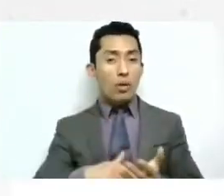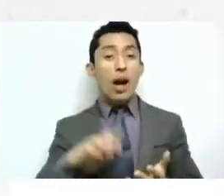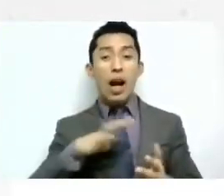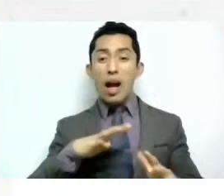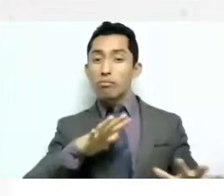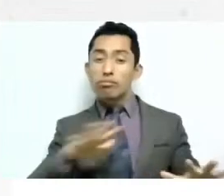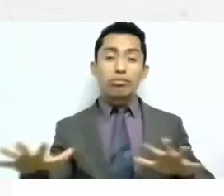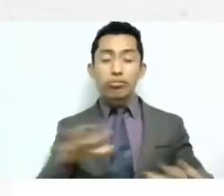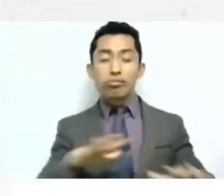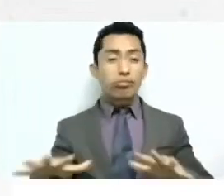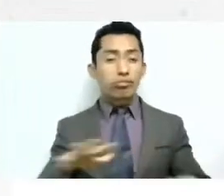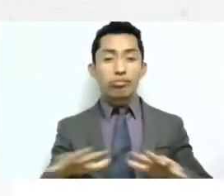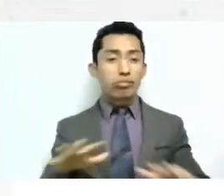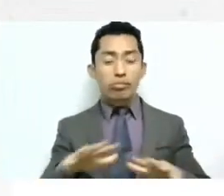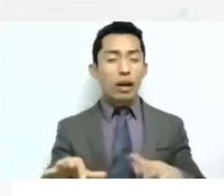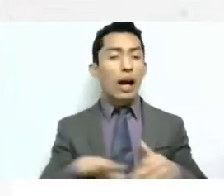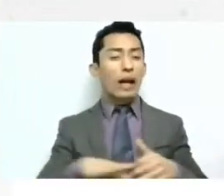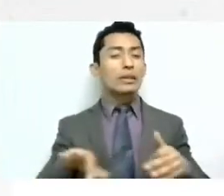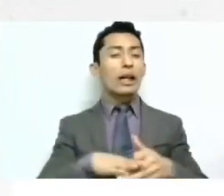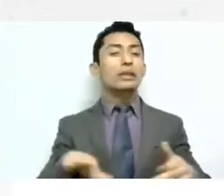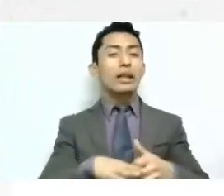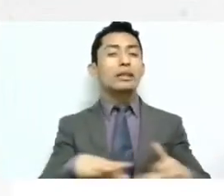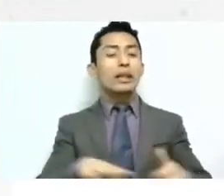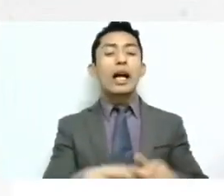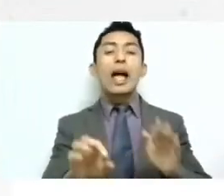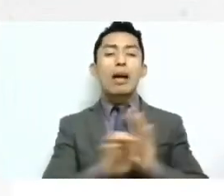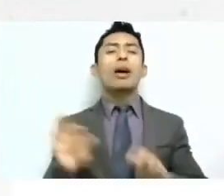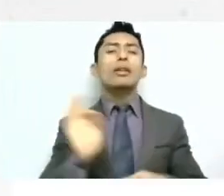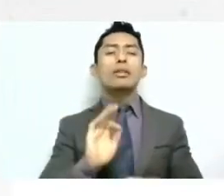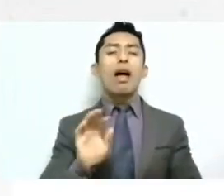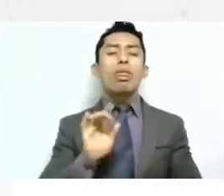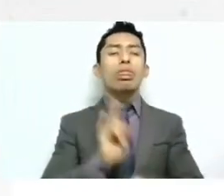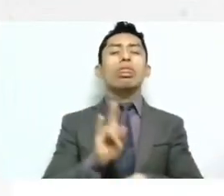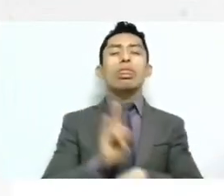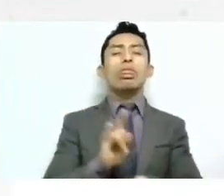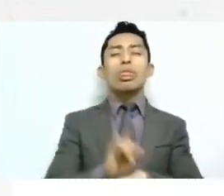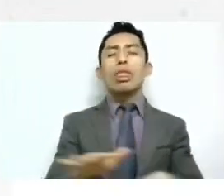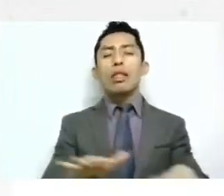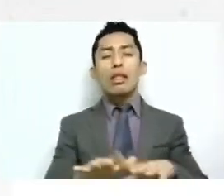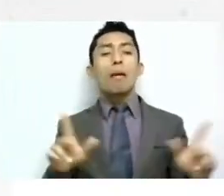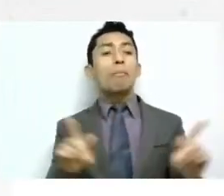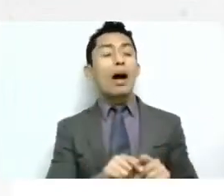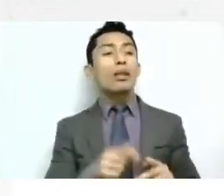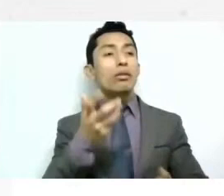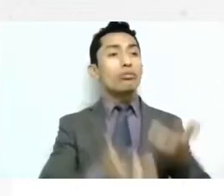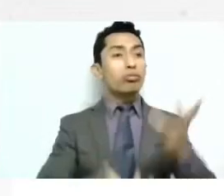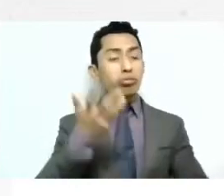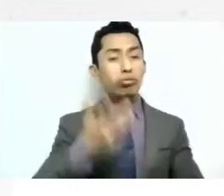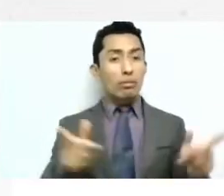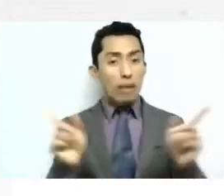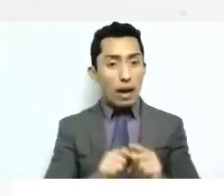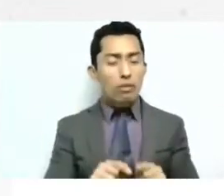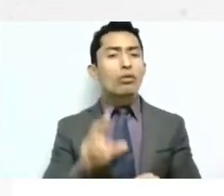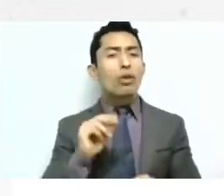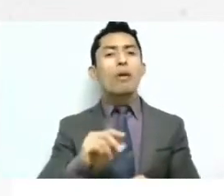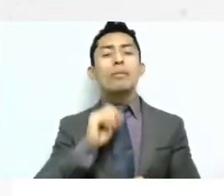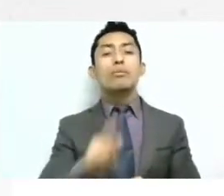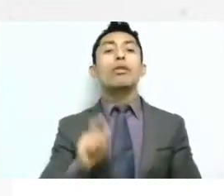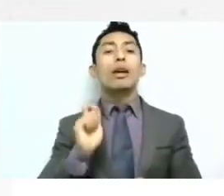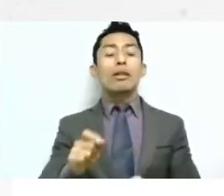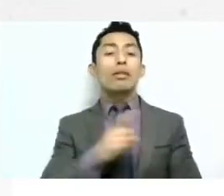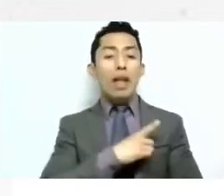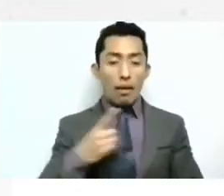solamente podemos decir vamos a hacer simulacros por incendio no tenemos que hacer simulacros también